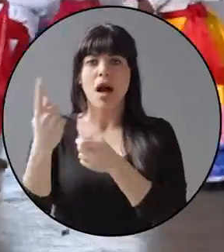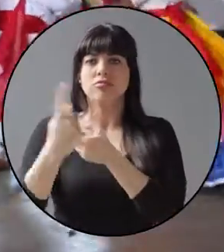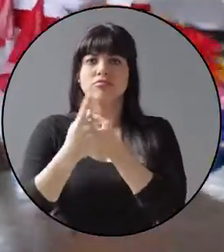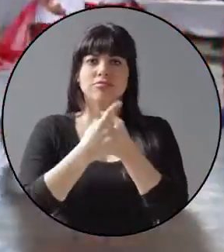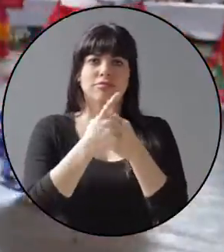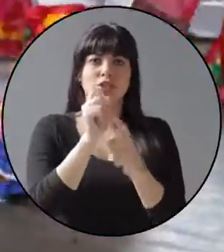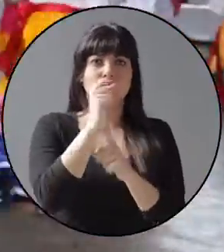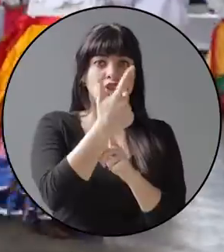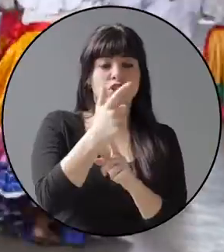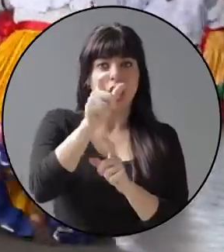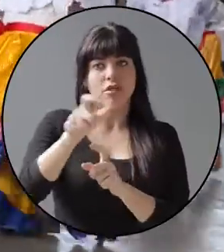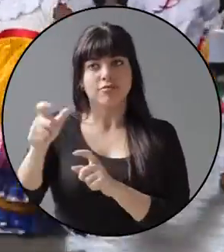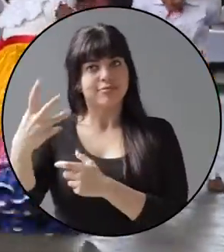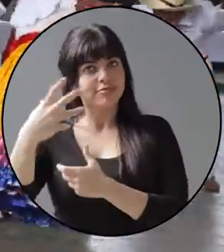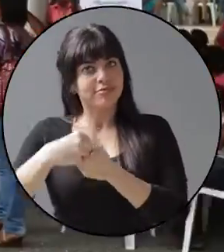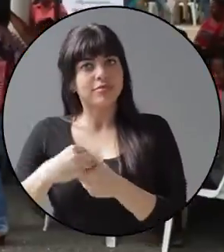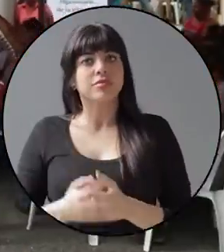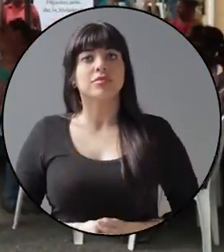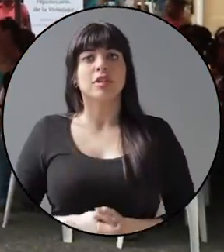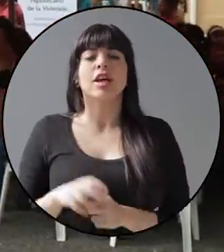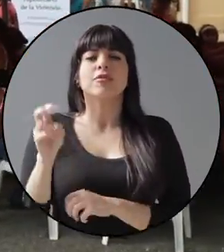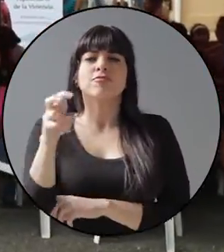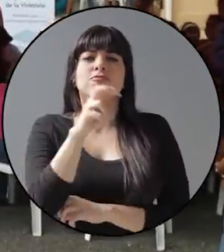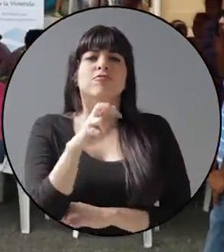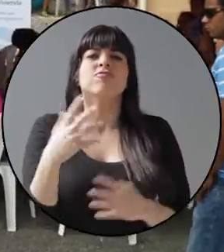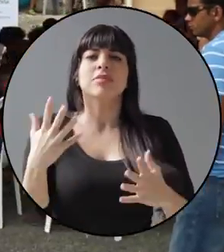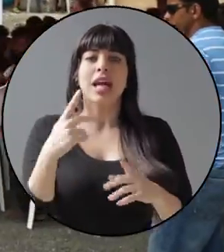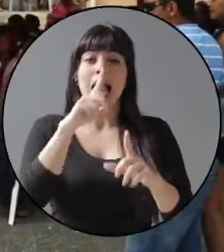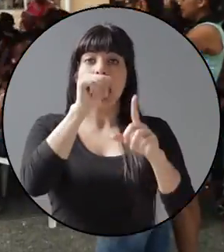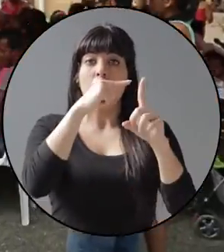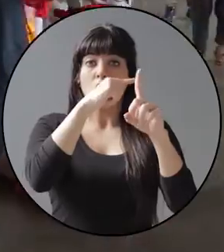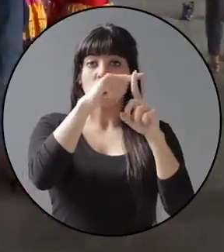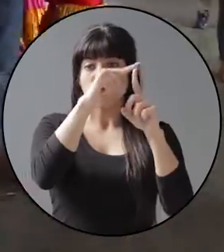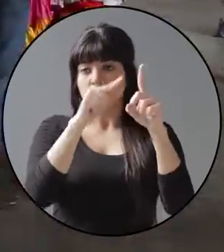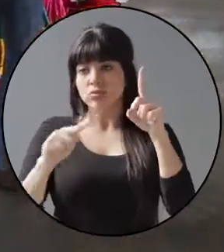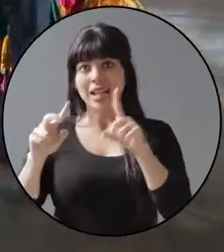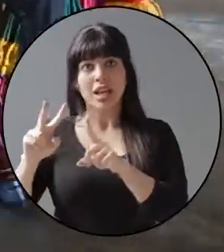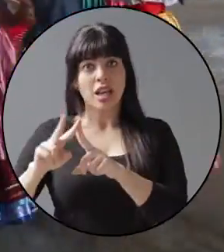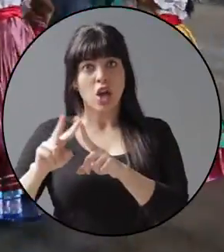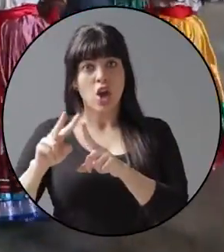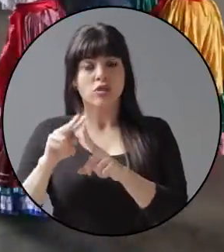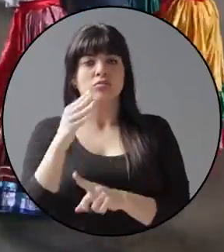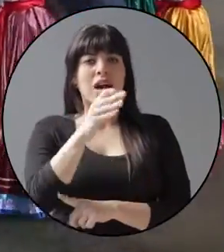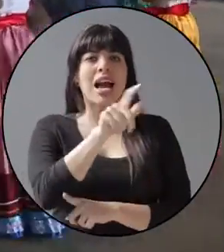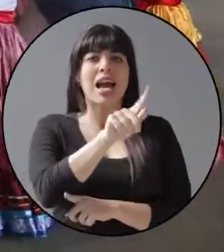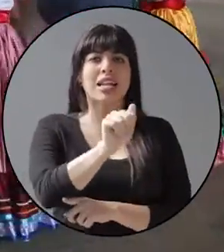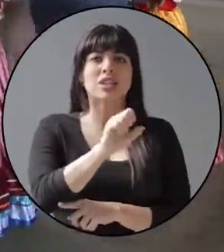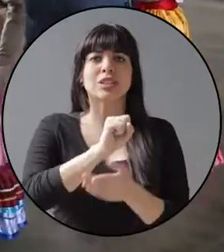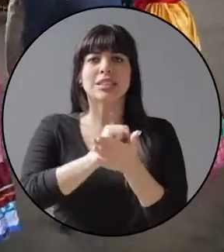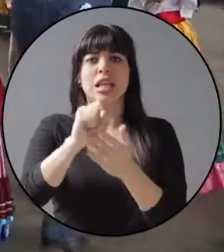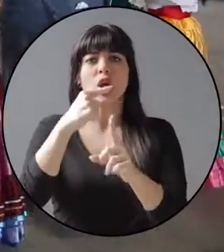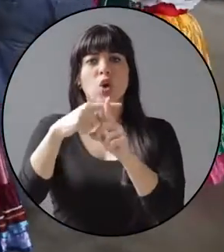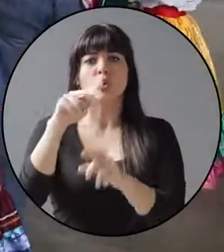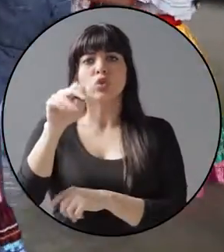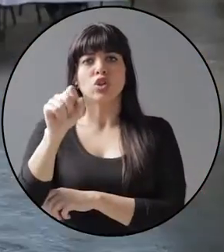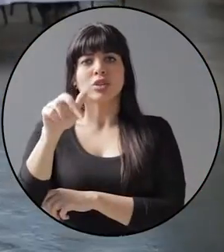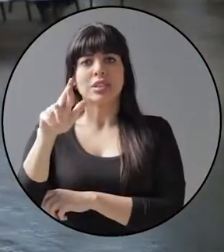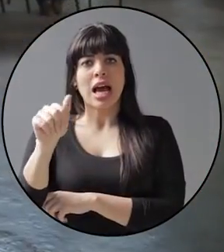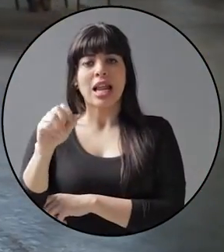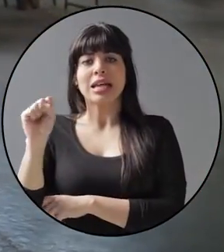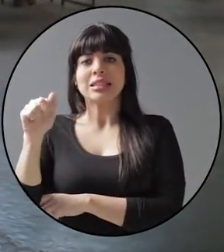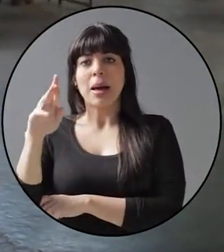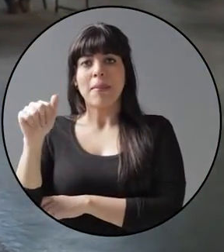participación social ciudadana. Anduvimos de la cruz hasta Nicoya. Estuvimos en Carrillo, Santa Cruz, Nozara,